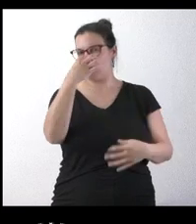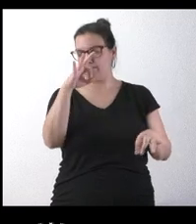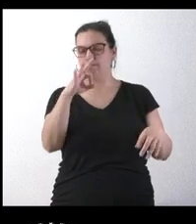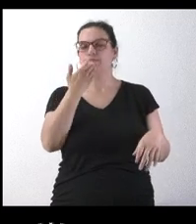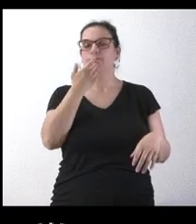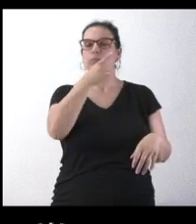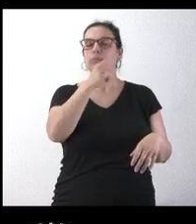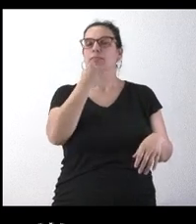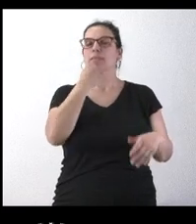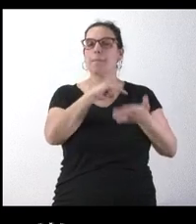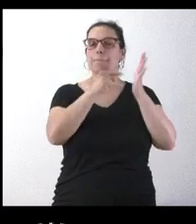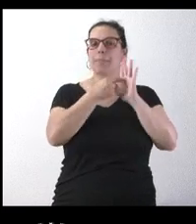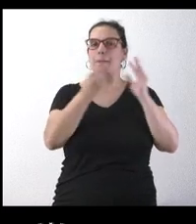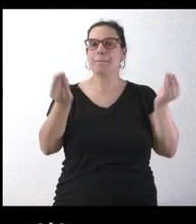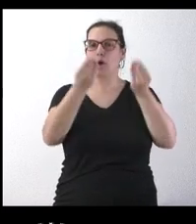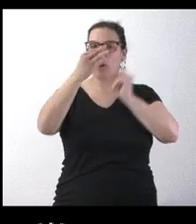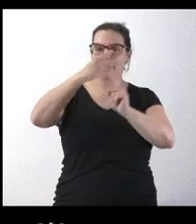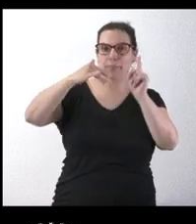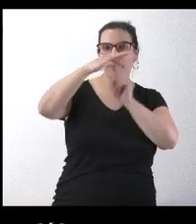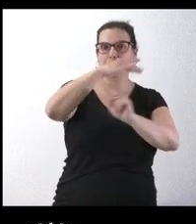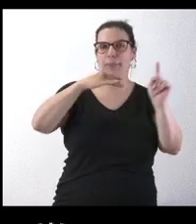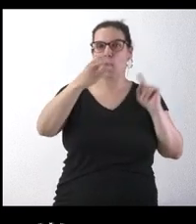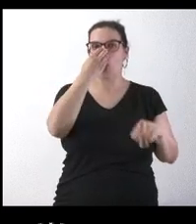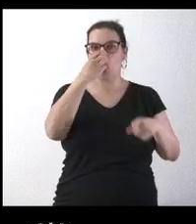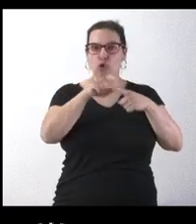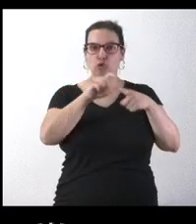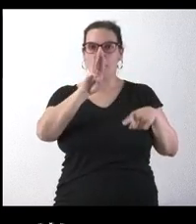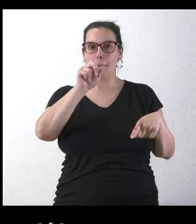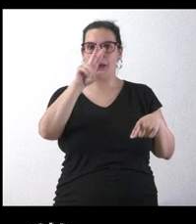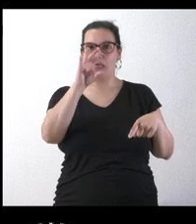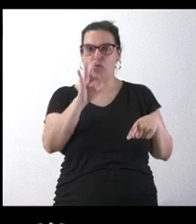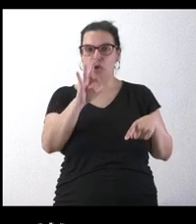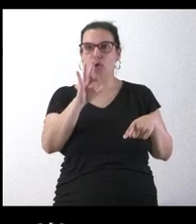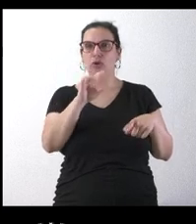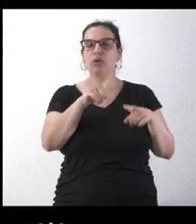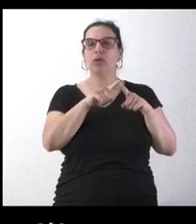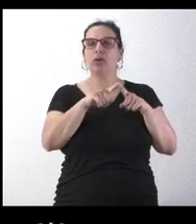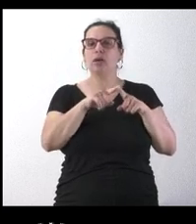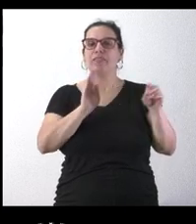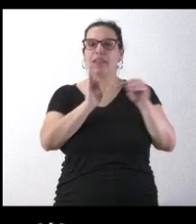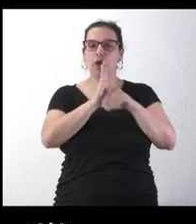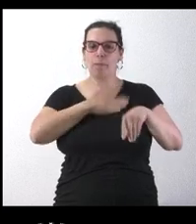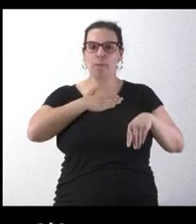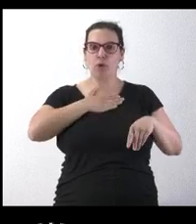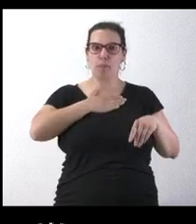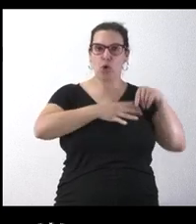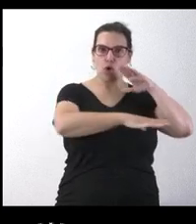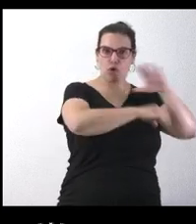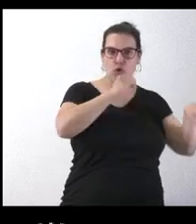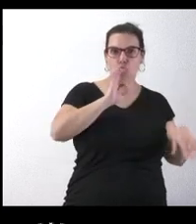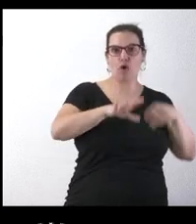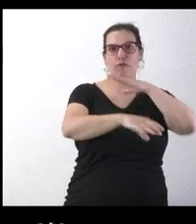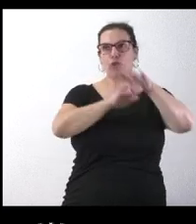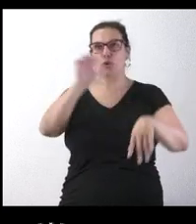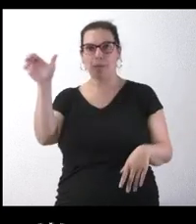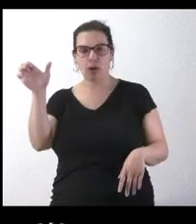que afectaba a la mejora del hábitat de oso pardo, las replantaciones de árboles, cuál es la financiación, si son fondos propios, se trata de fondos europeos. Había publicado